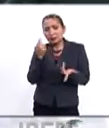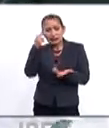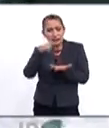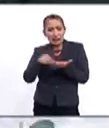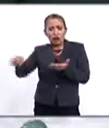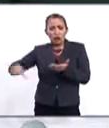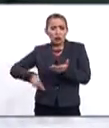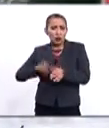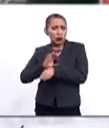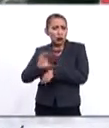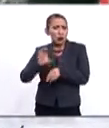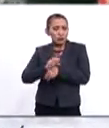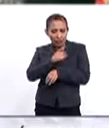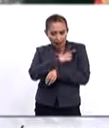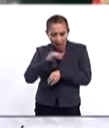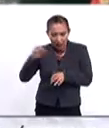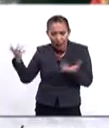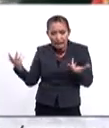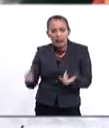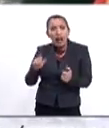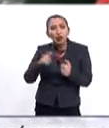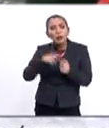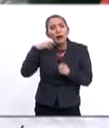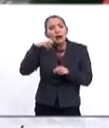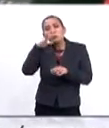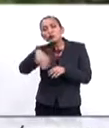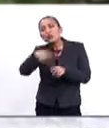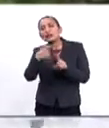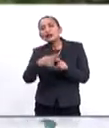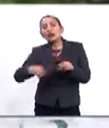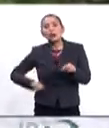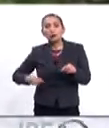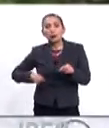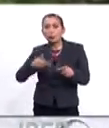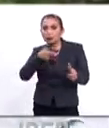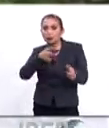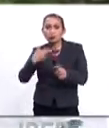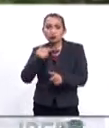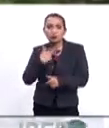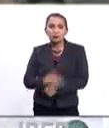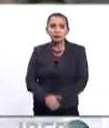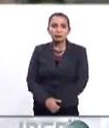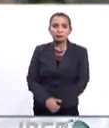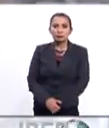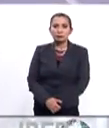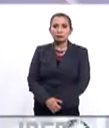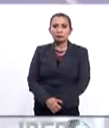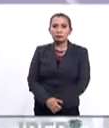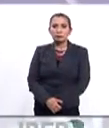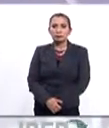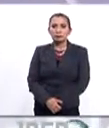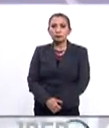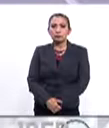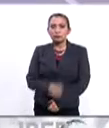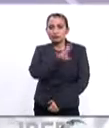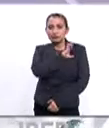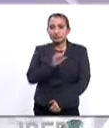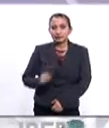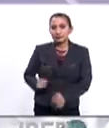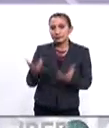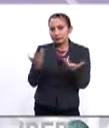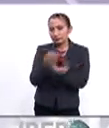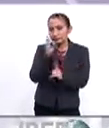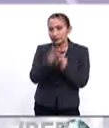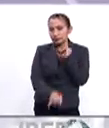consideró que el gobierno colombiano debe actuar para dar con los responsables de estos hechos criminales. Y en El Salvador se